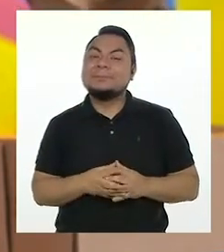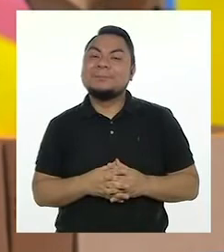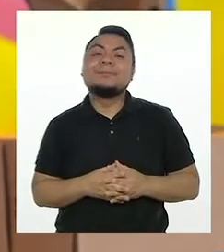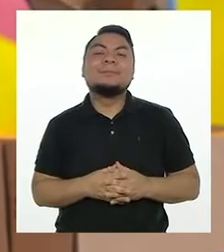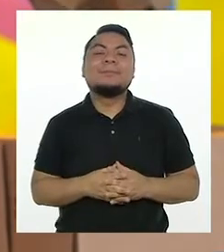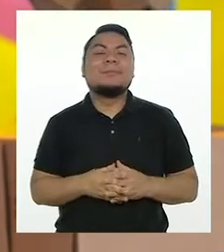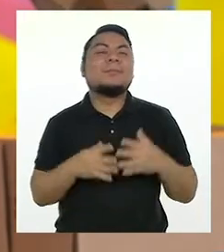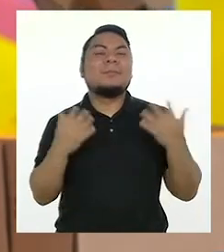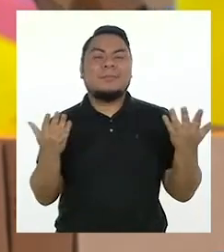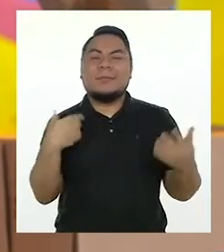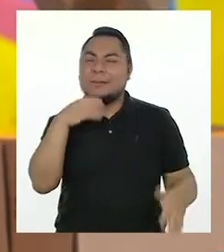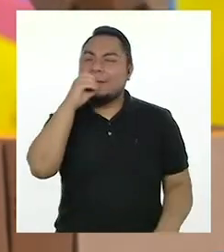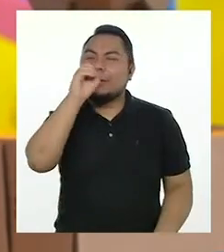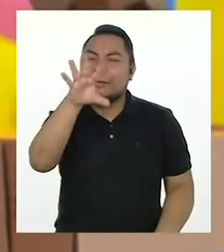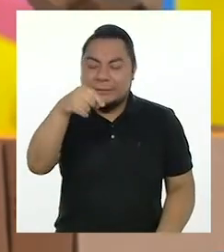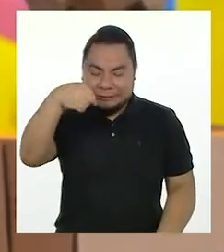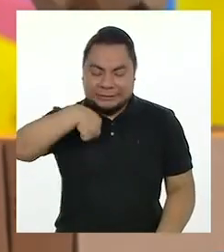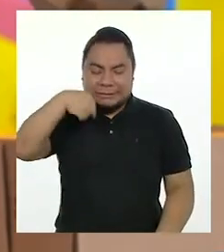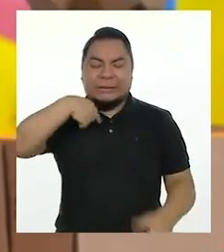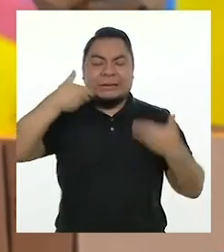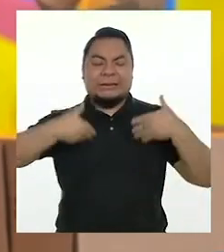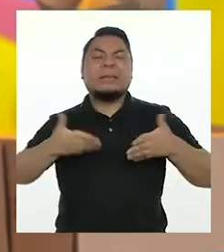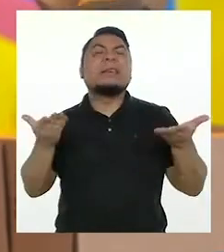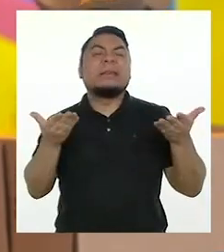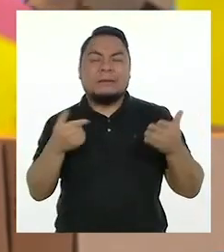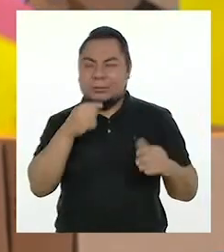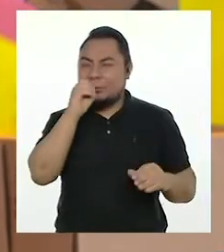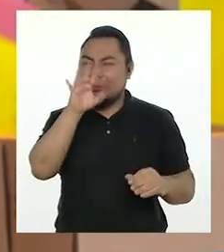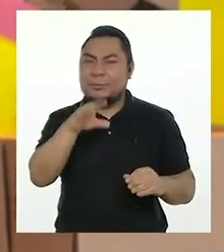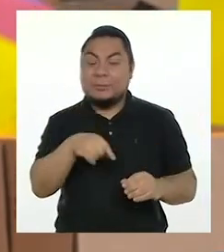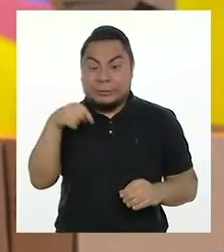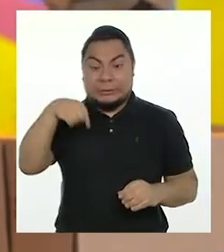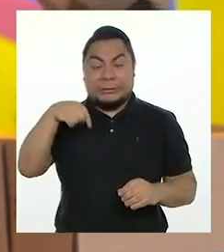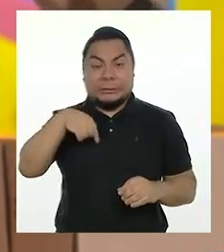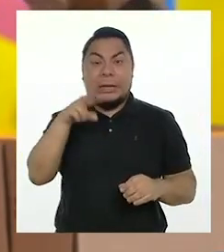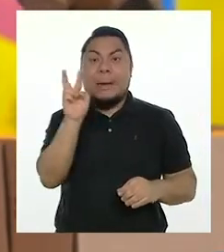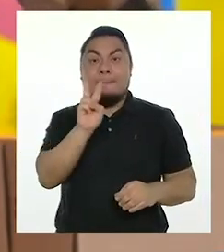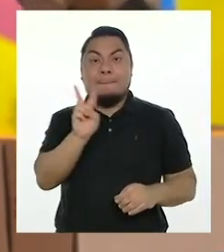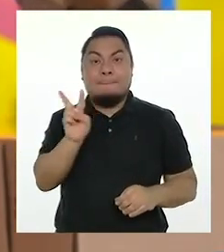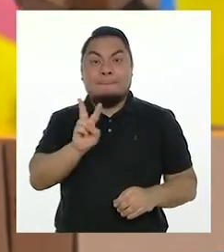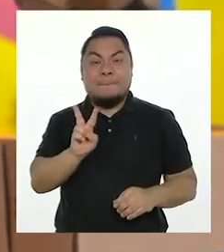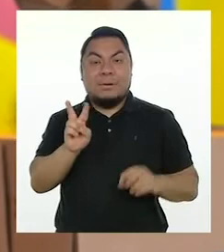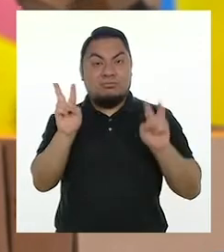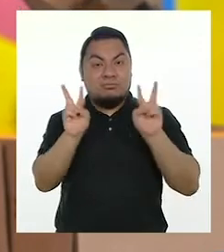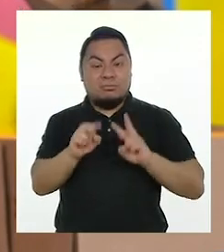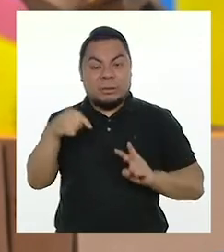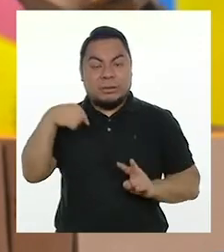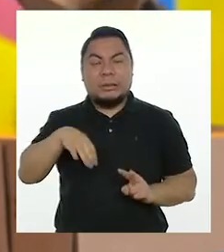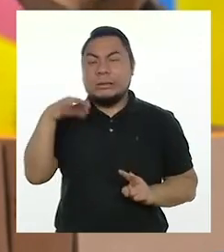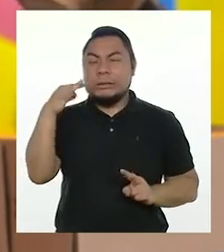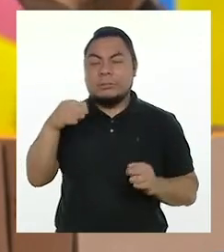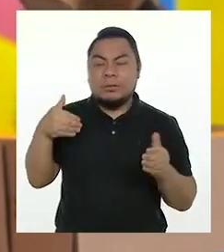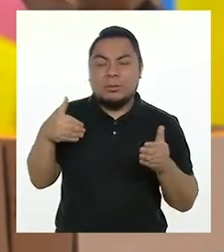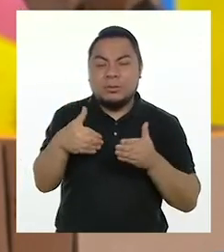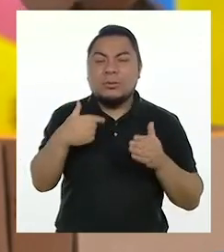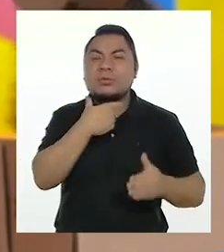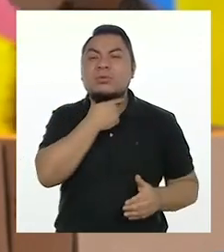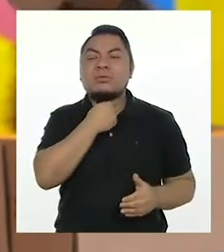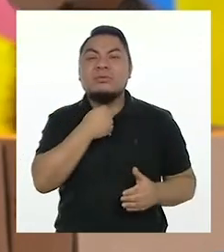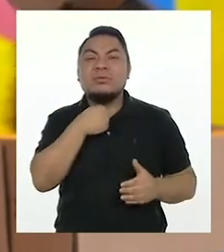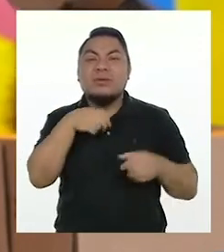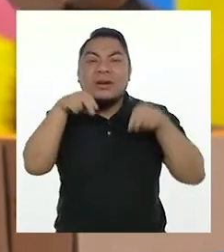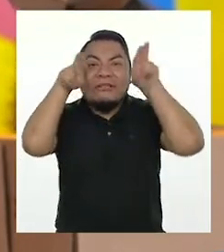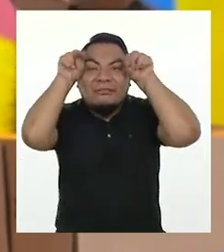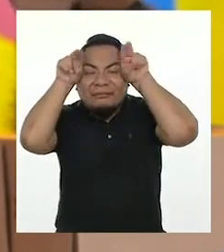Te doy una pista que es buenísima. A esta verdura le encanta estar cerca de los